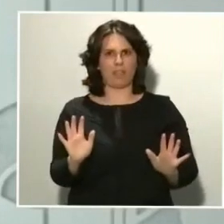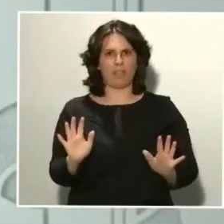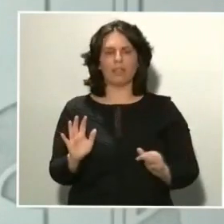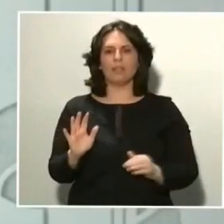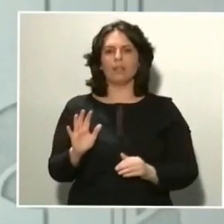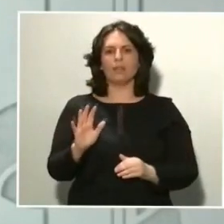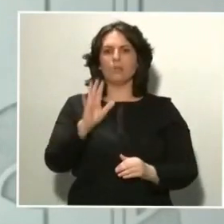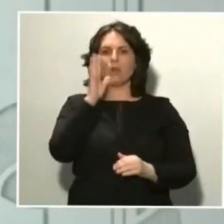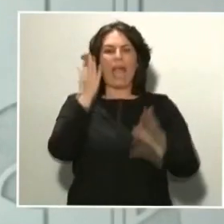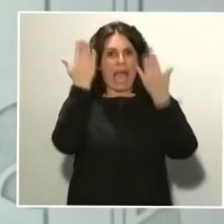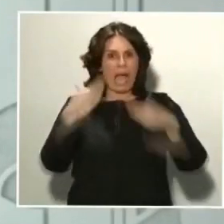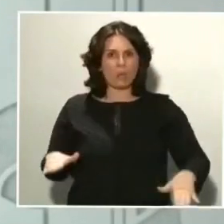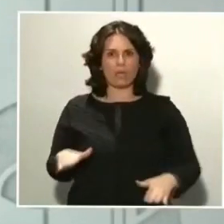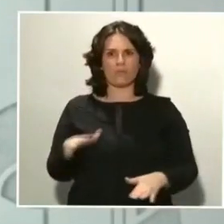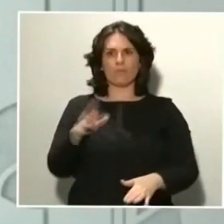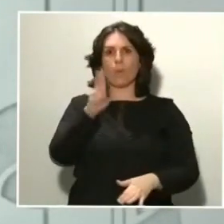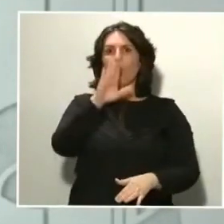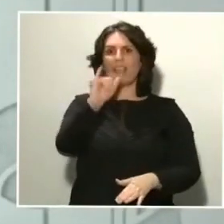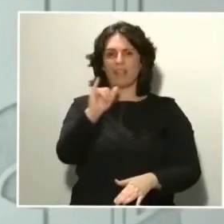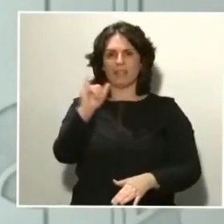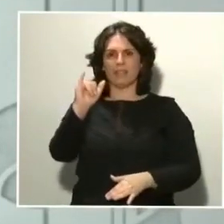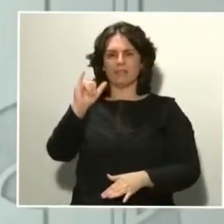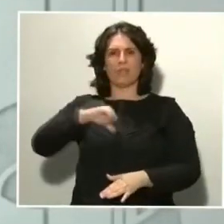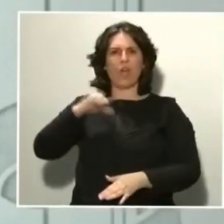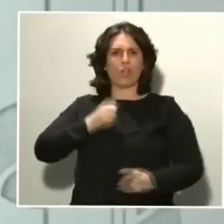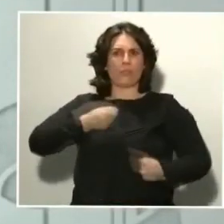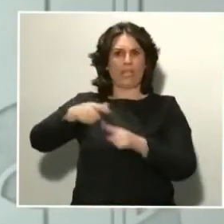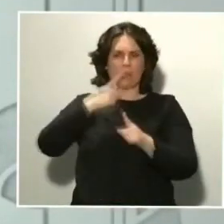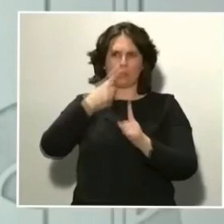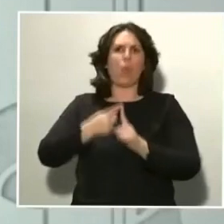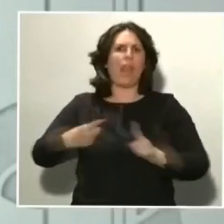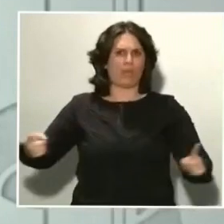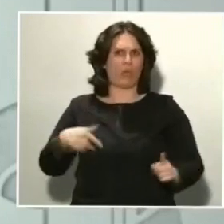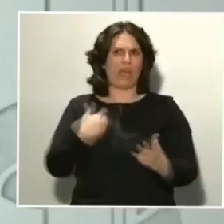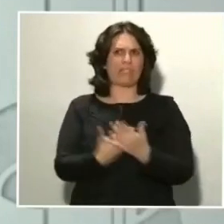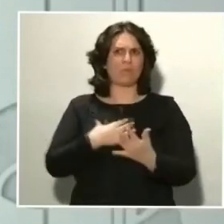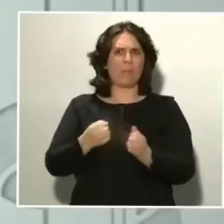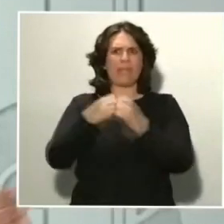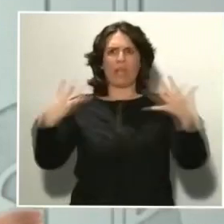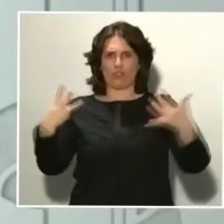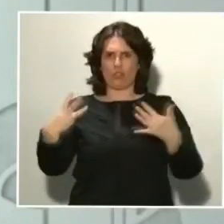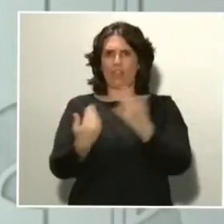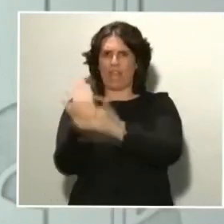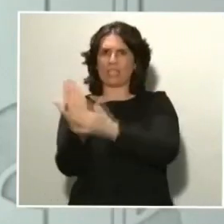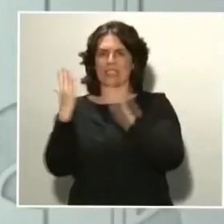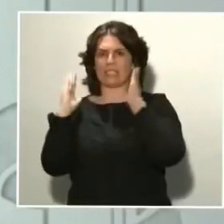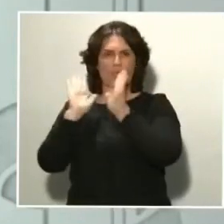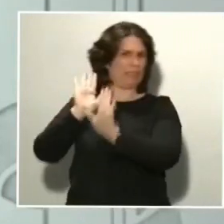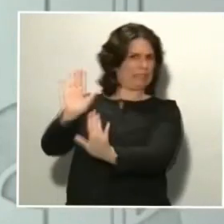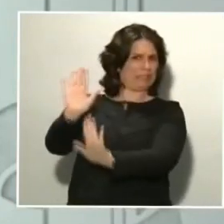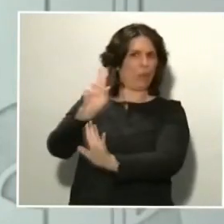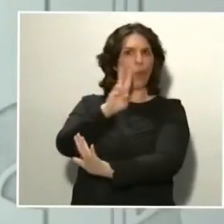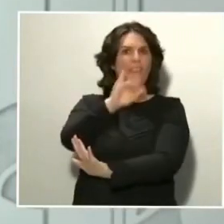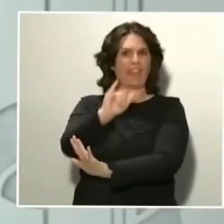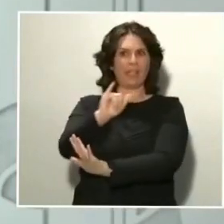los ingresos en UCI son muy largos, son de hasta 28 días de ingreso en UCI, por lo tanto, la mayor parte de los pacientes que